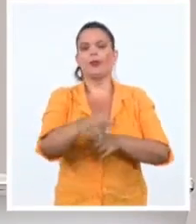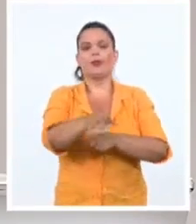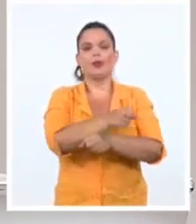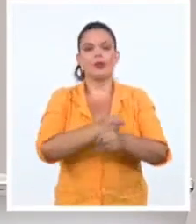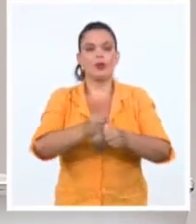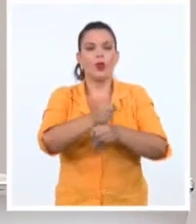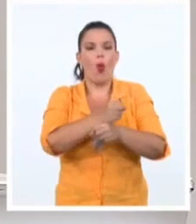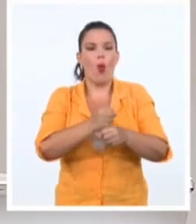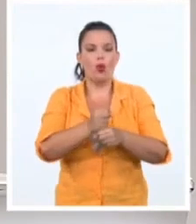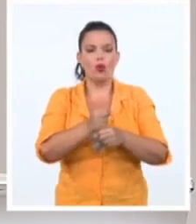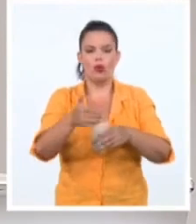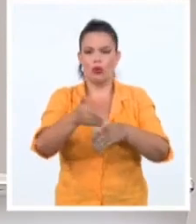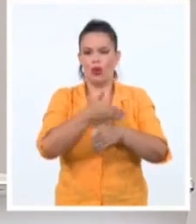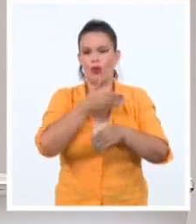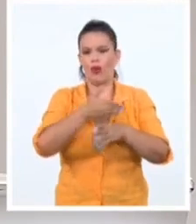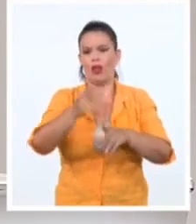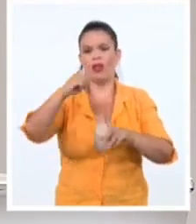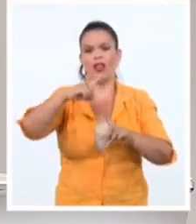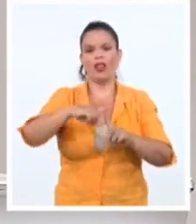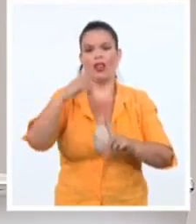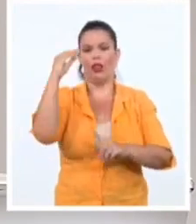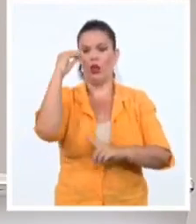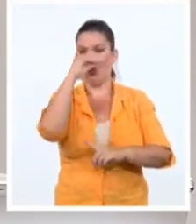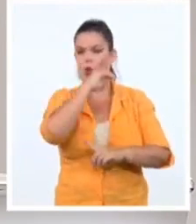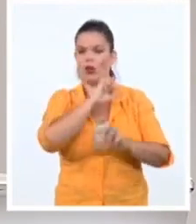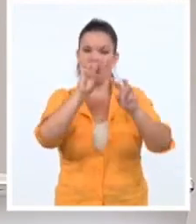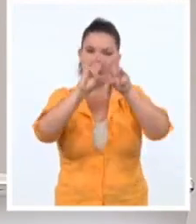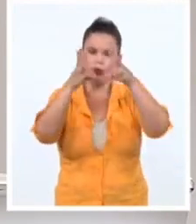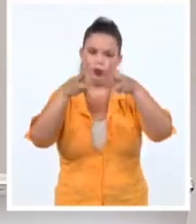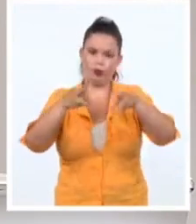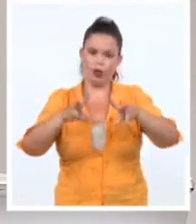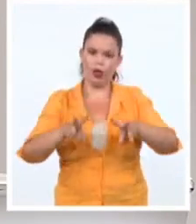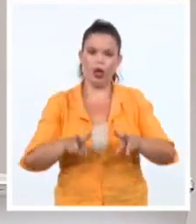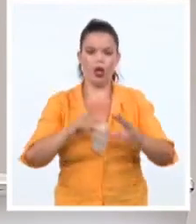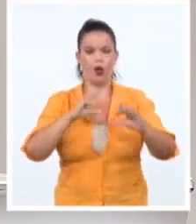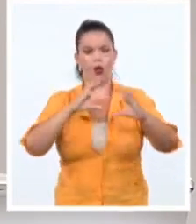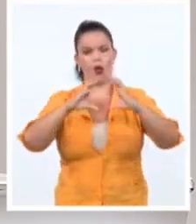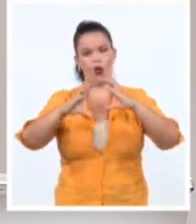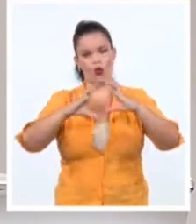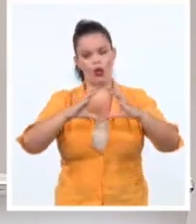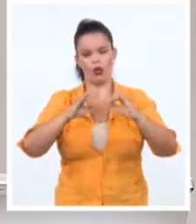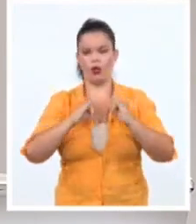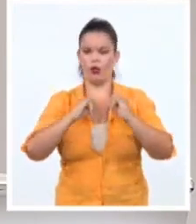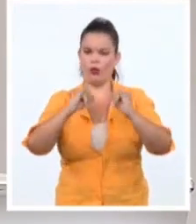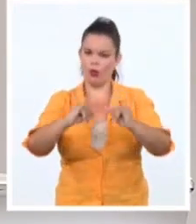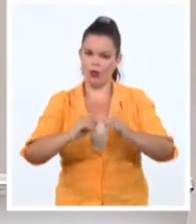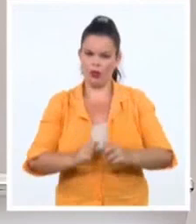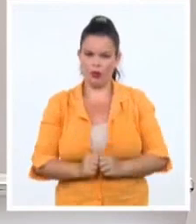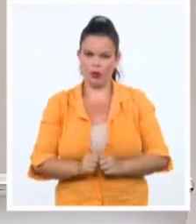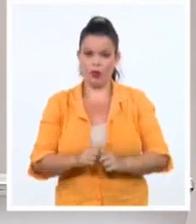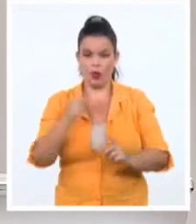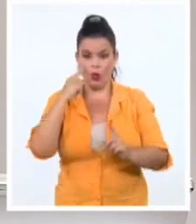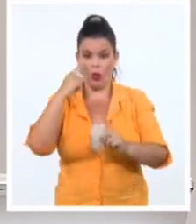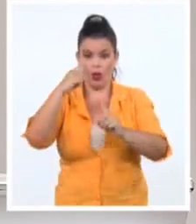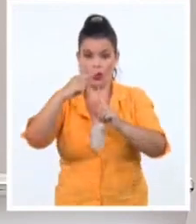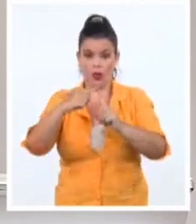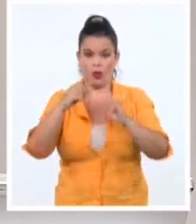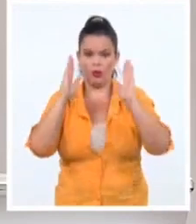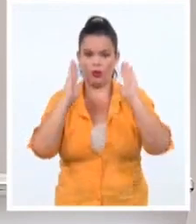masivo de las tecnologías de la comunicación y la información. En función de sus